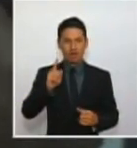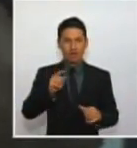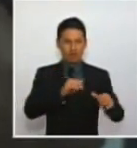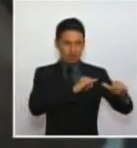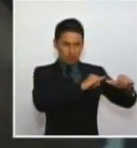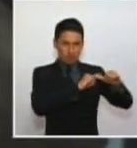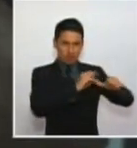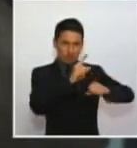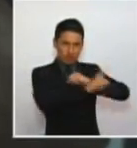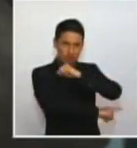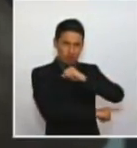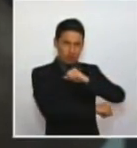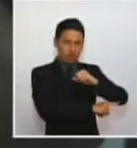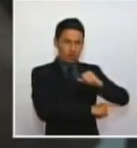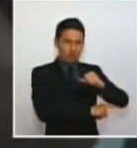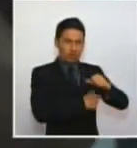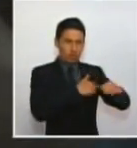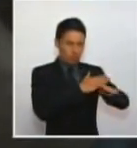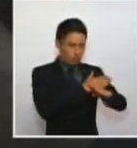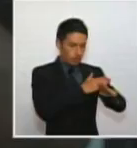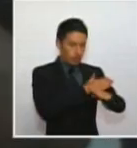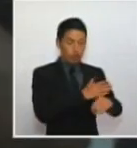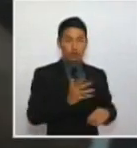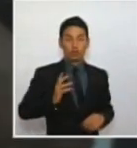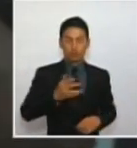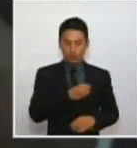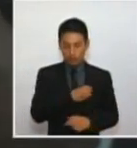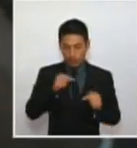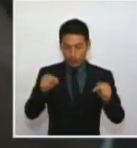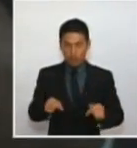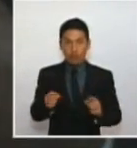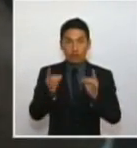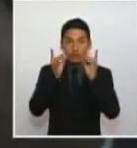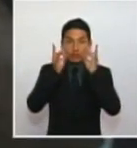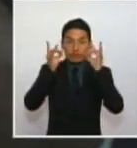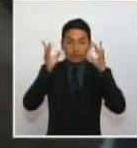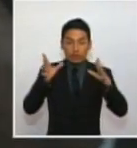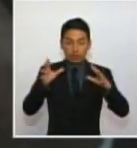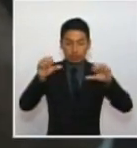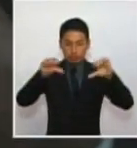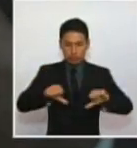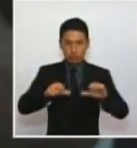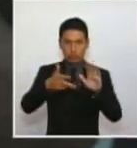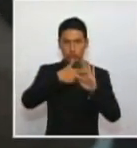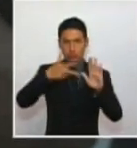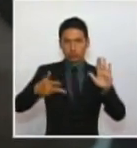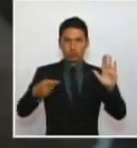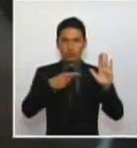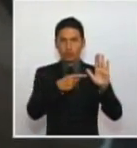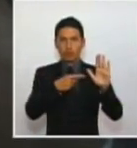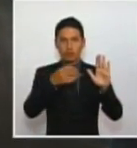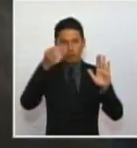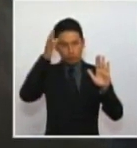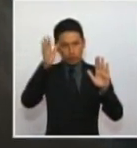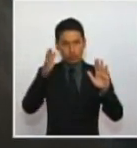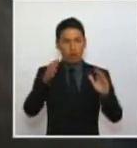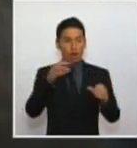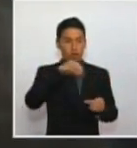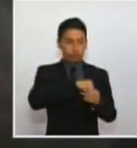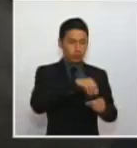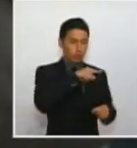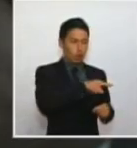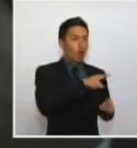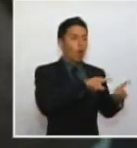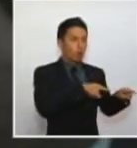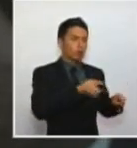completo. Aquí no podemos tener delitos en la Constitución que sean de conocimiento de la Fuerza Pública